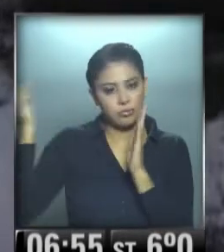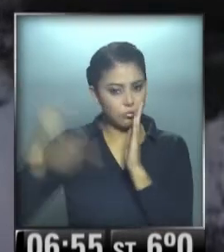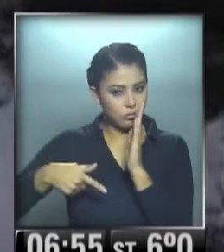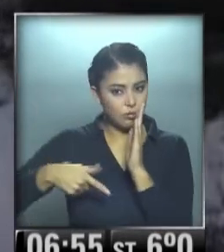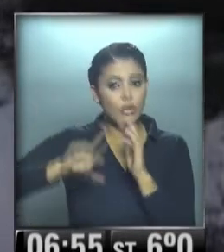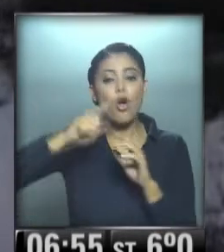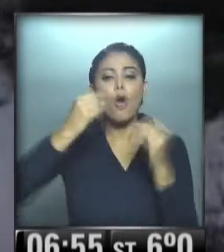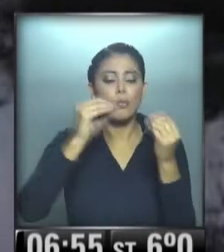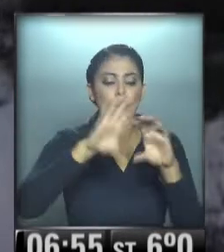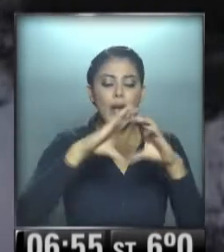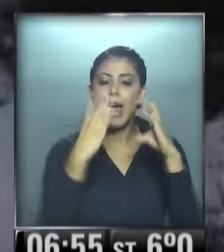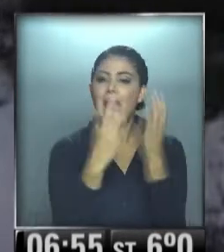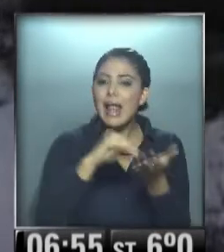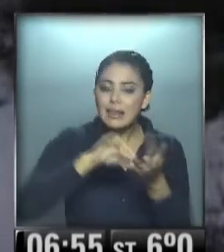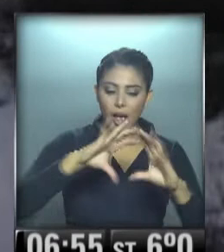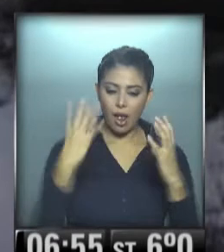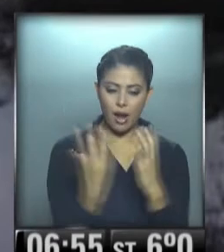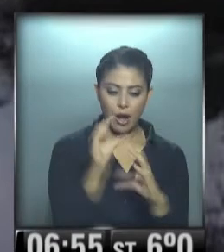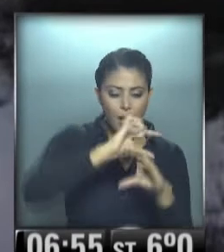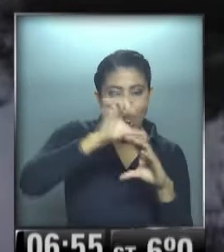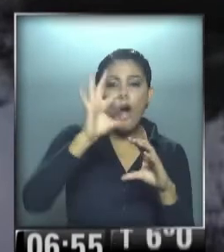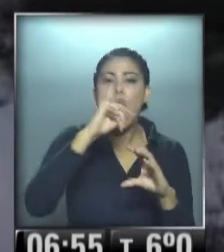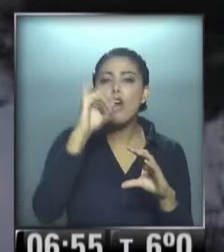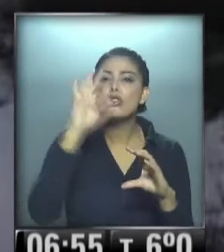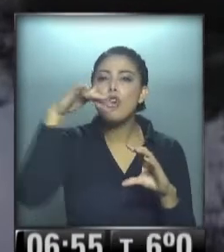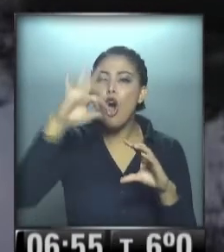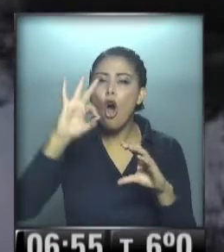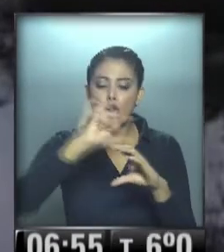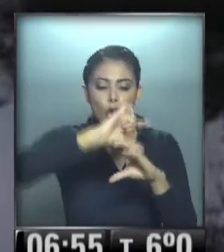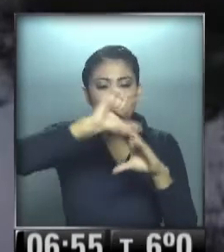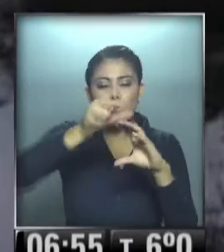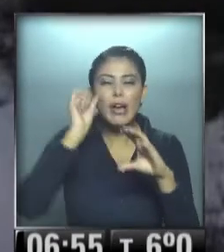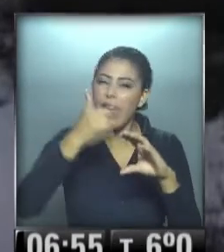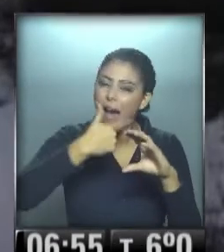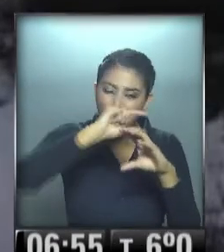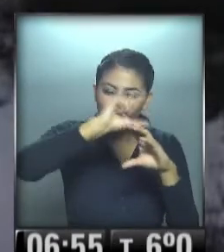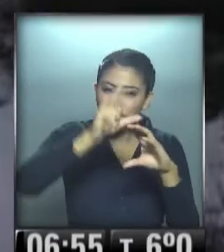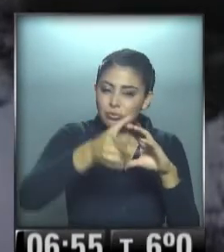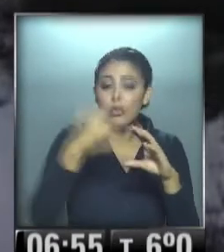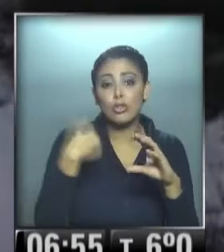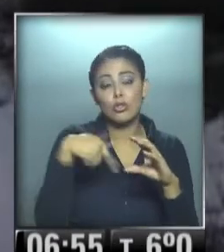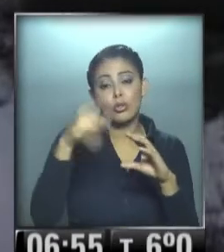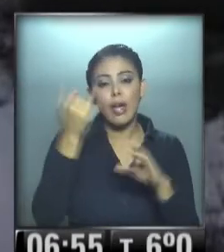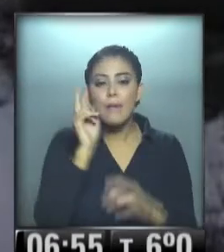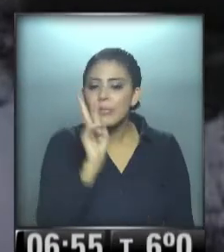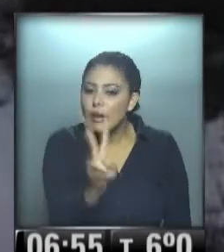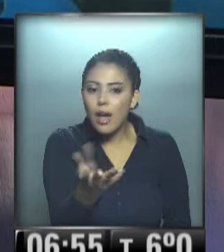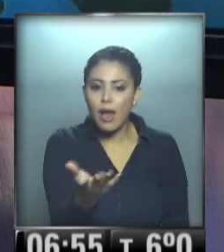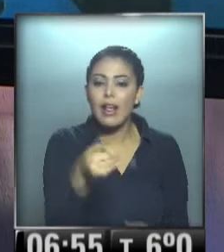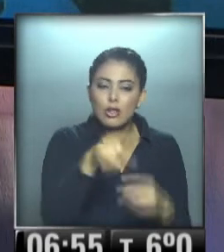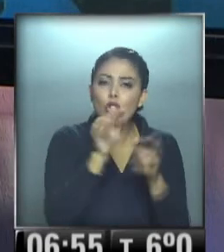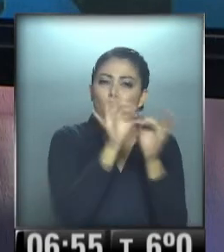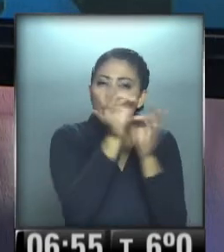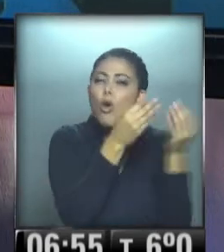el ozono, el ozono justamente allí que tenemos el agujero de ozono cerca en la Antártida. Miden la cantidad de